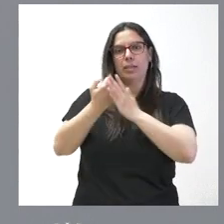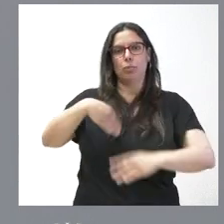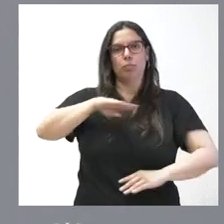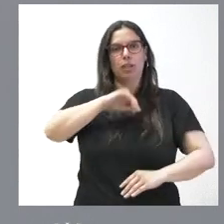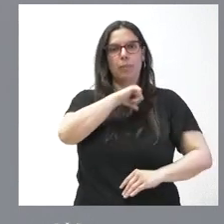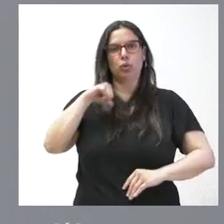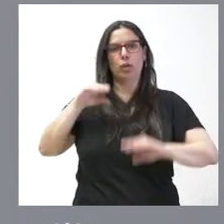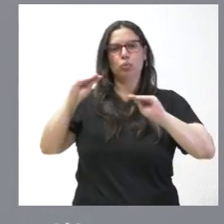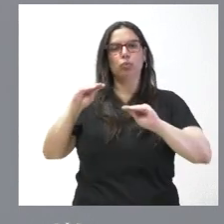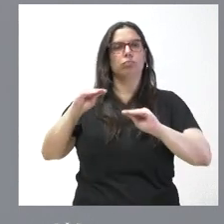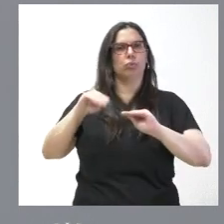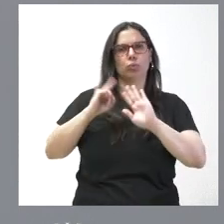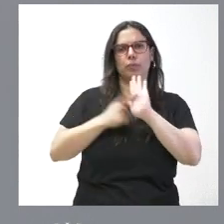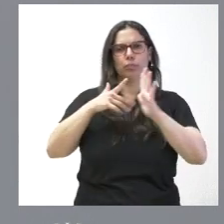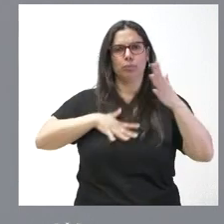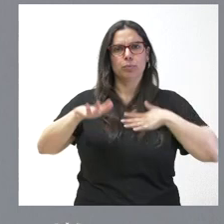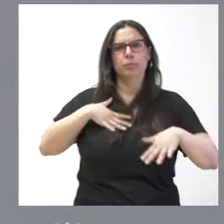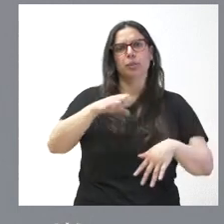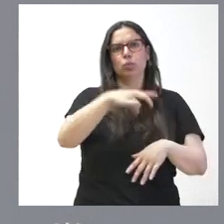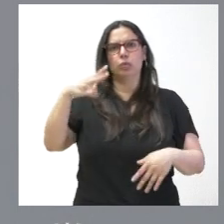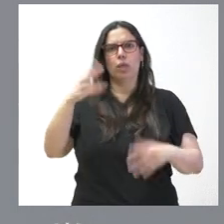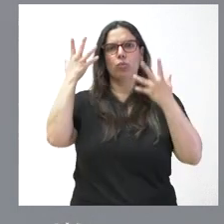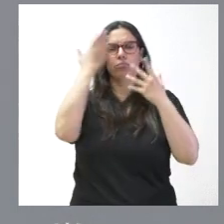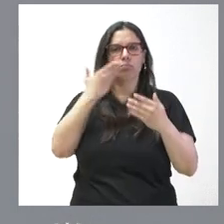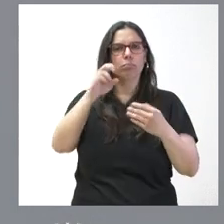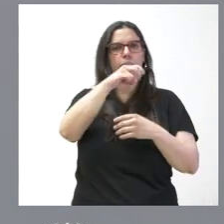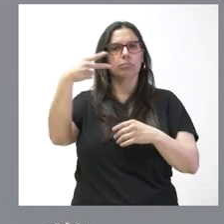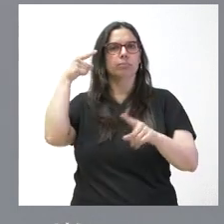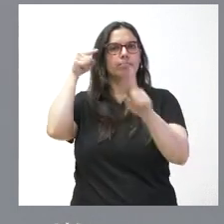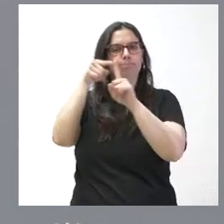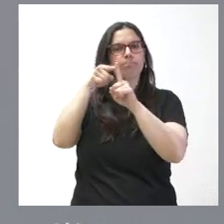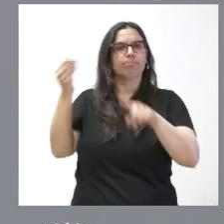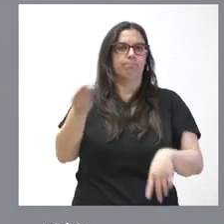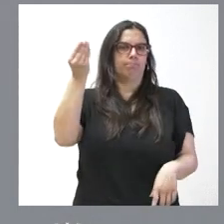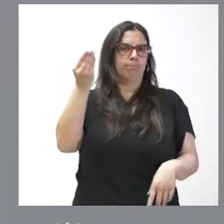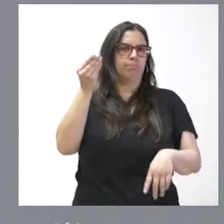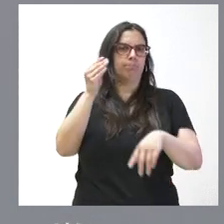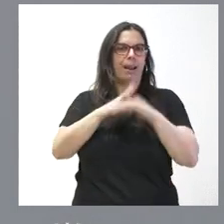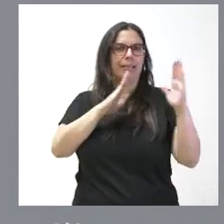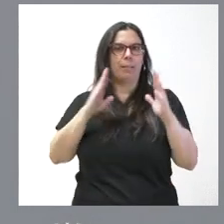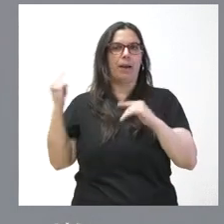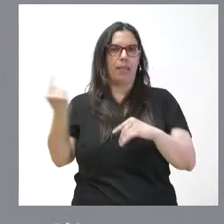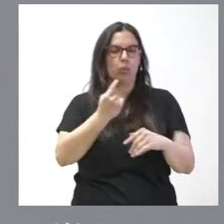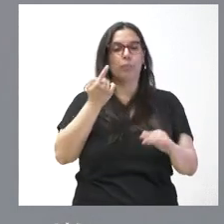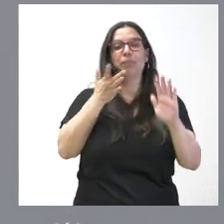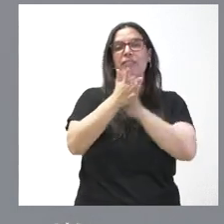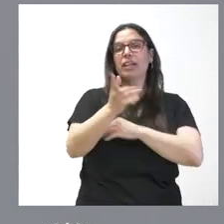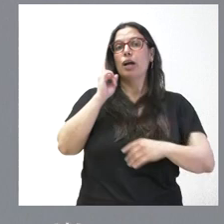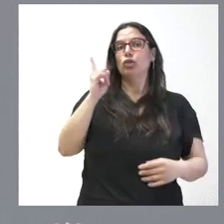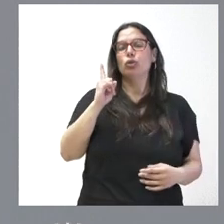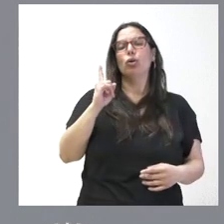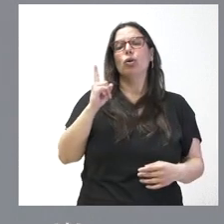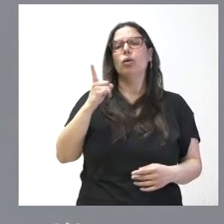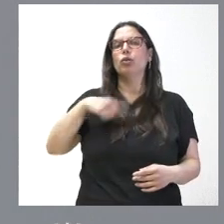correspondientes, incrementando el rendimiento escolar y alcanzando los objetivos generales que se plantean para cada etapa. No se trata solo de ser los mejores